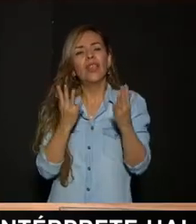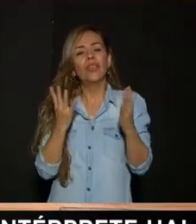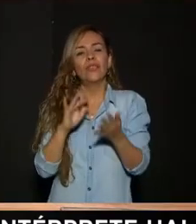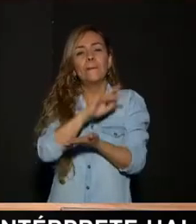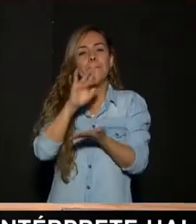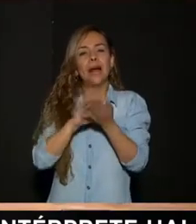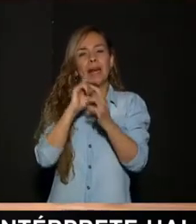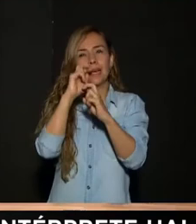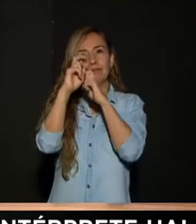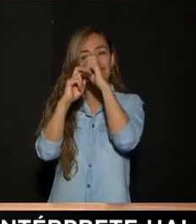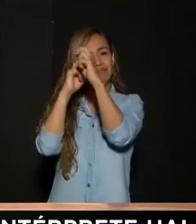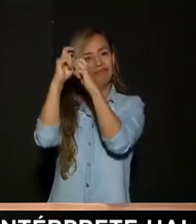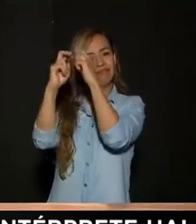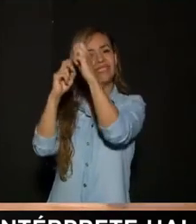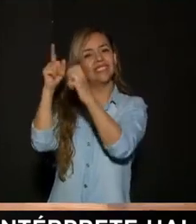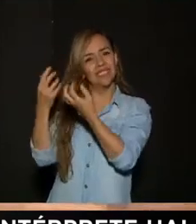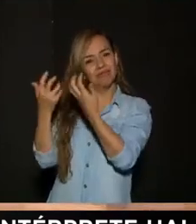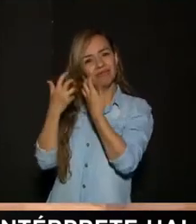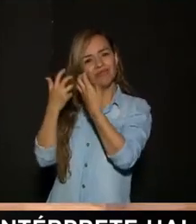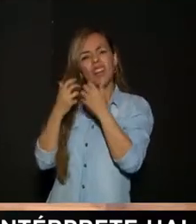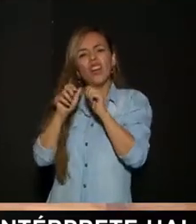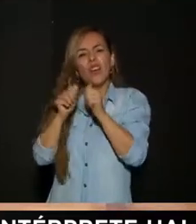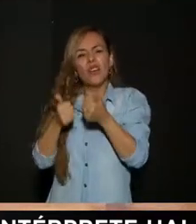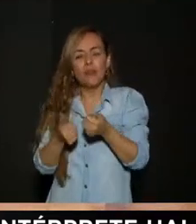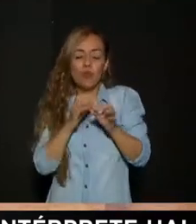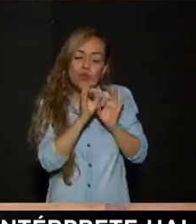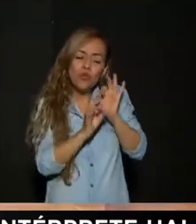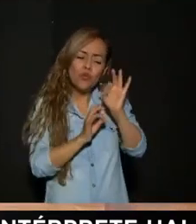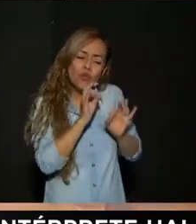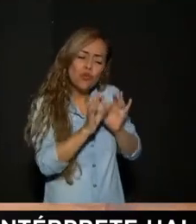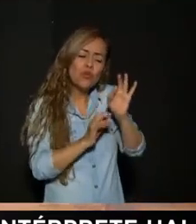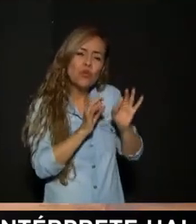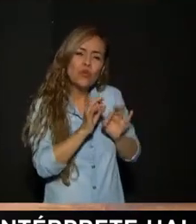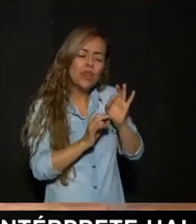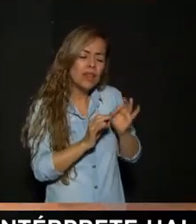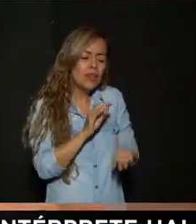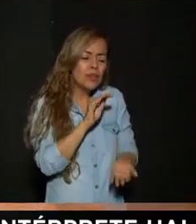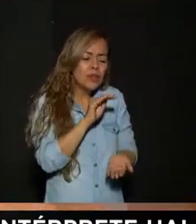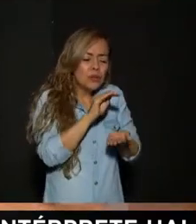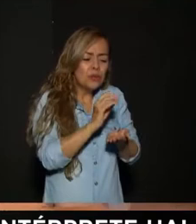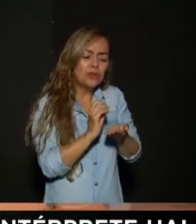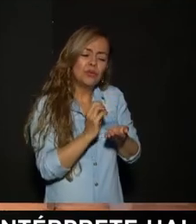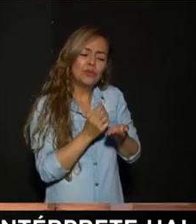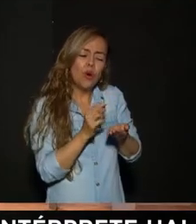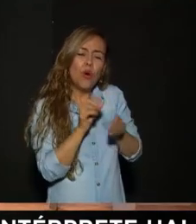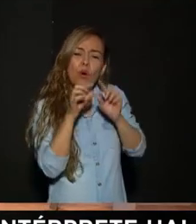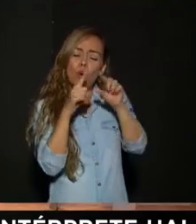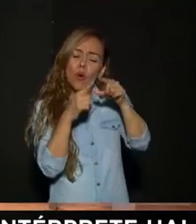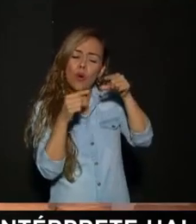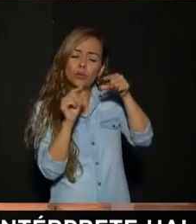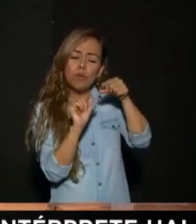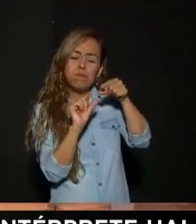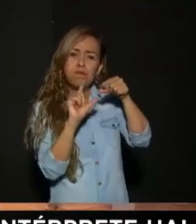enseñar Todos estos cuidados De estas hermosas suculentas Que hoy nos trae Acá muchos ejemplares Daisy Bienvenida